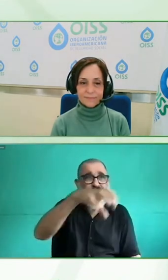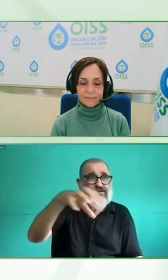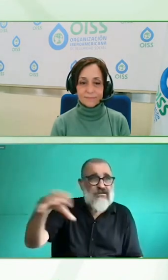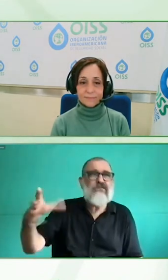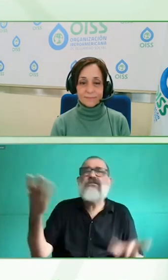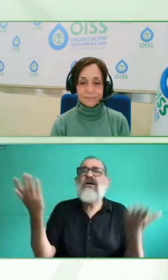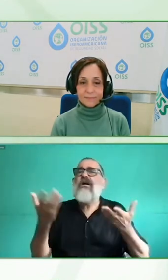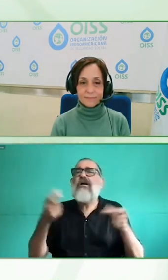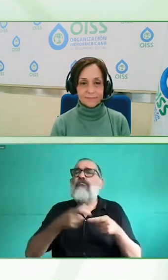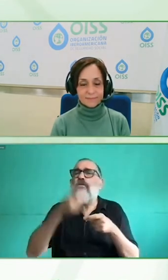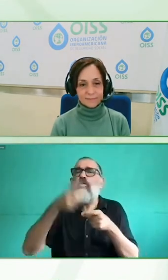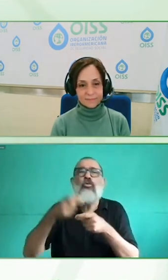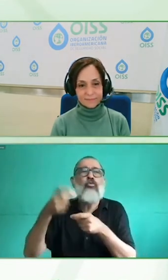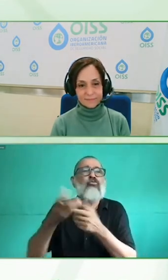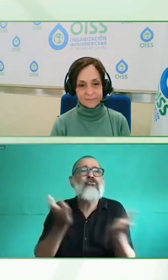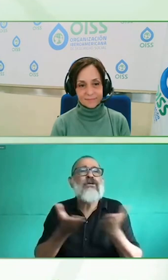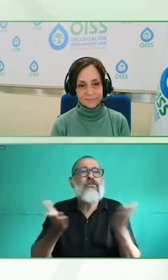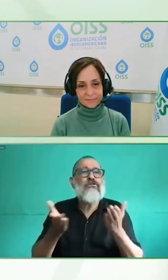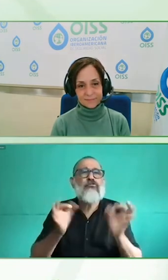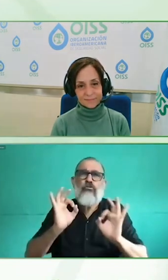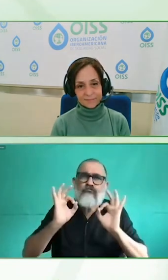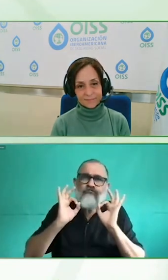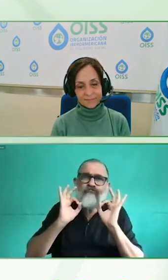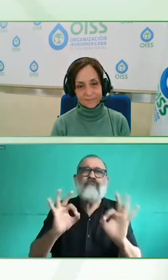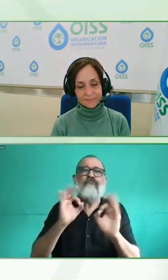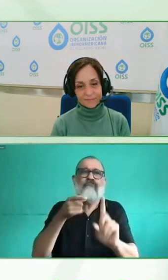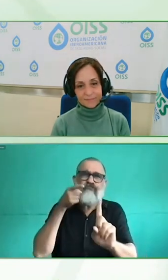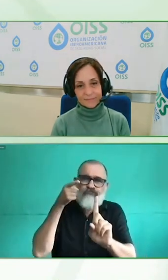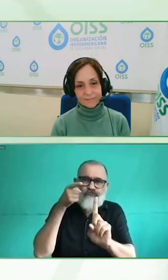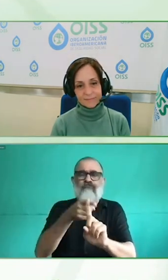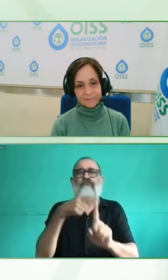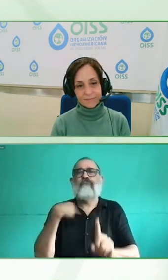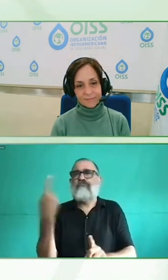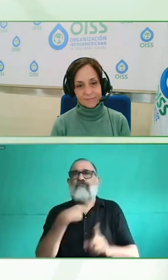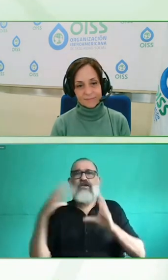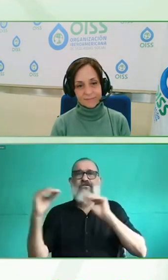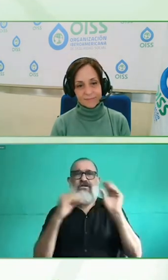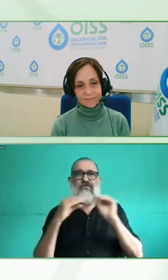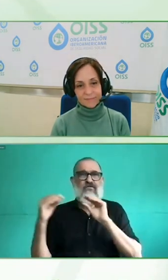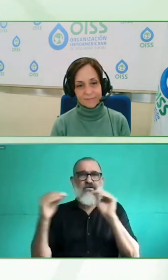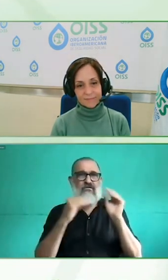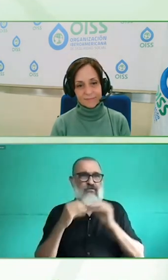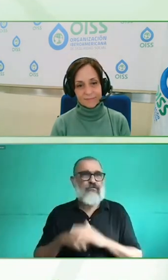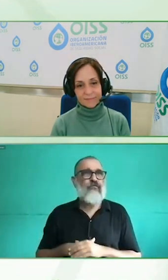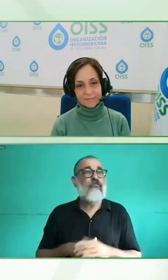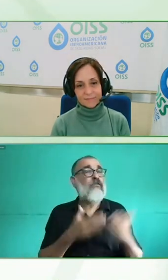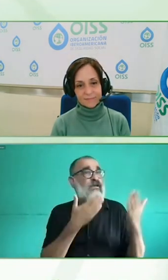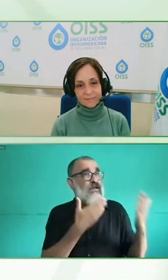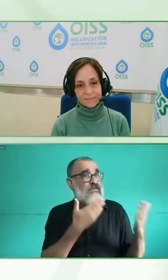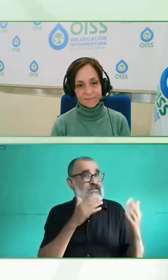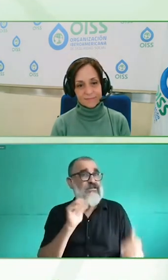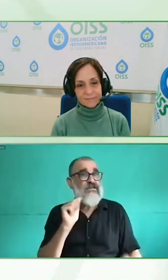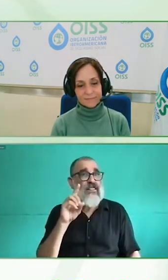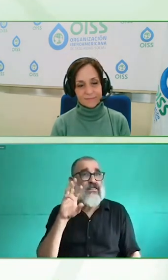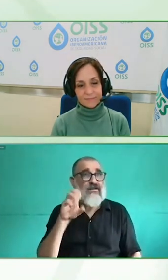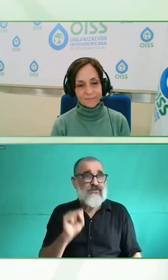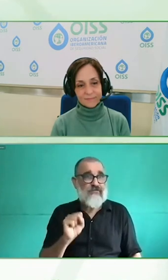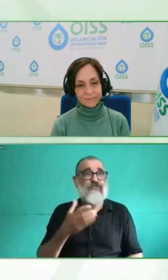herramienta de autoevaluación para empresas y por primera vez esta herramienta